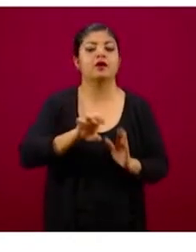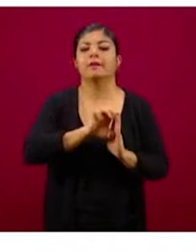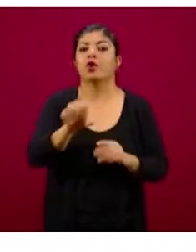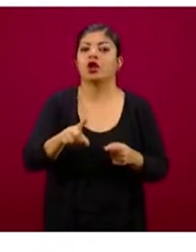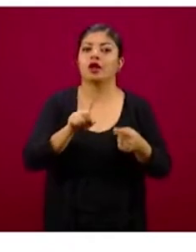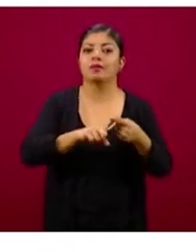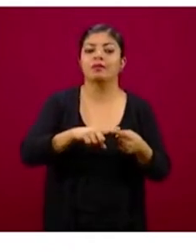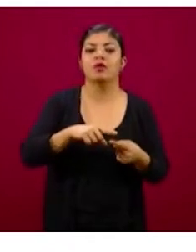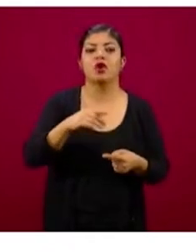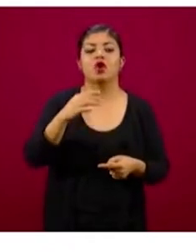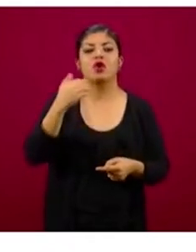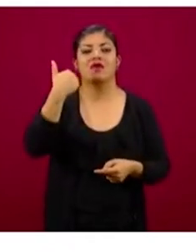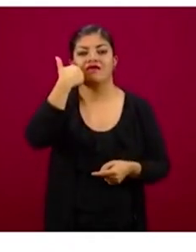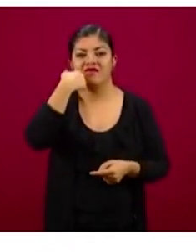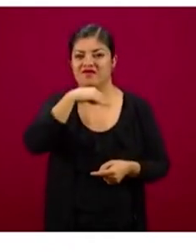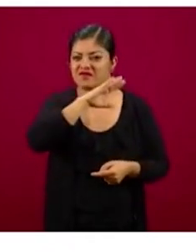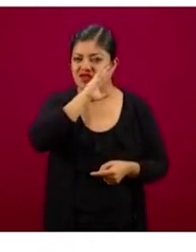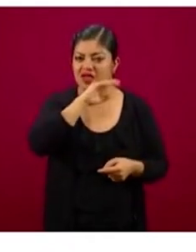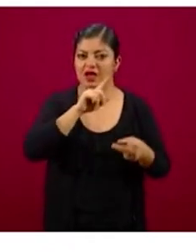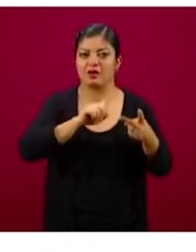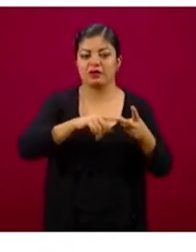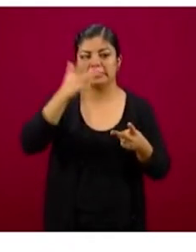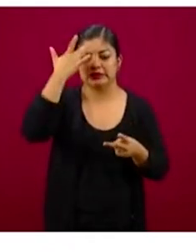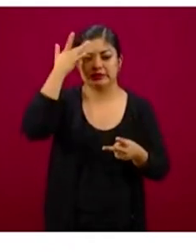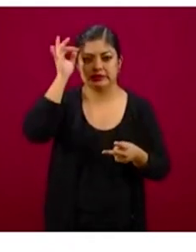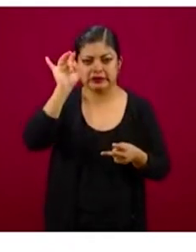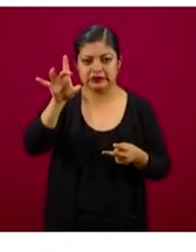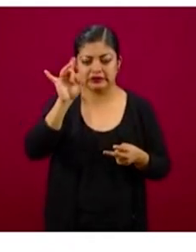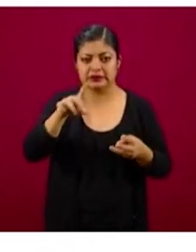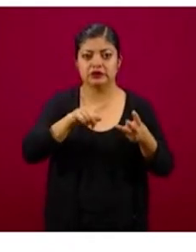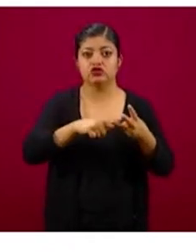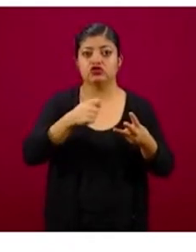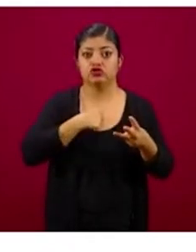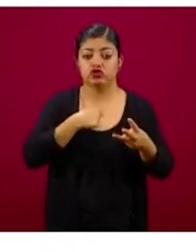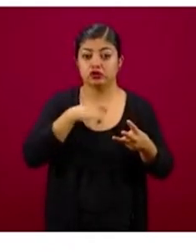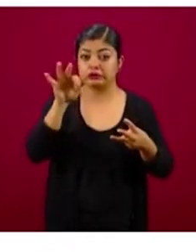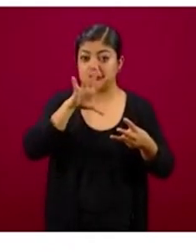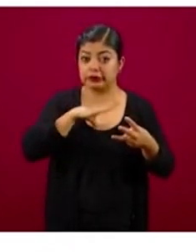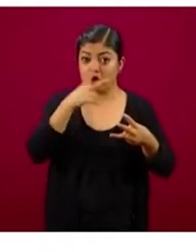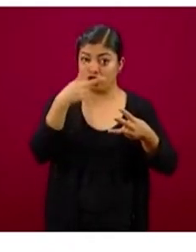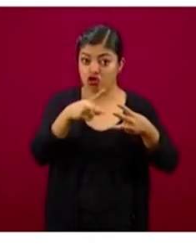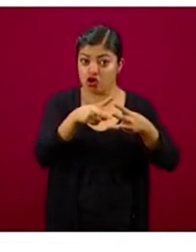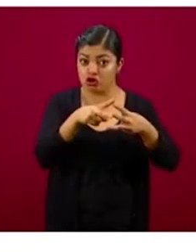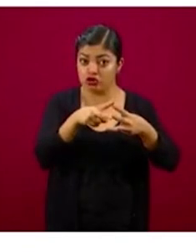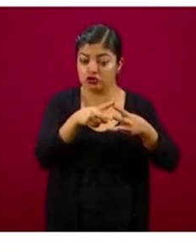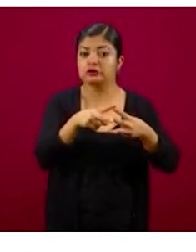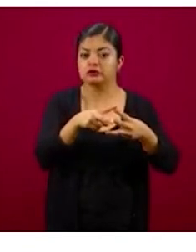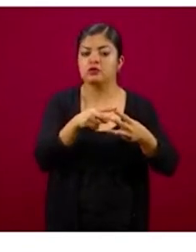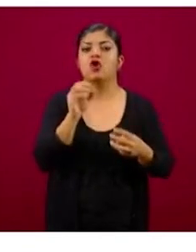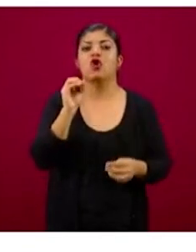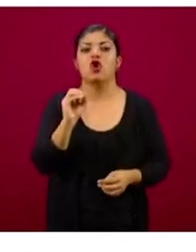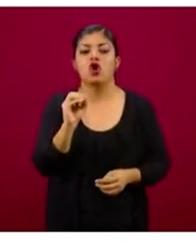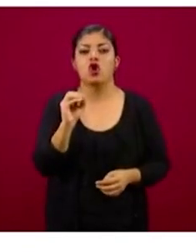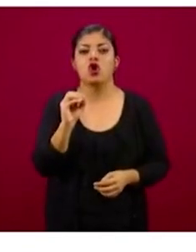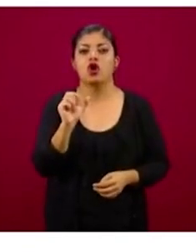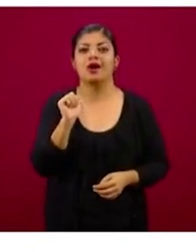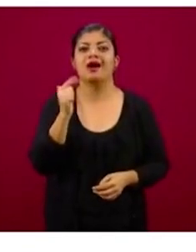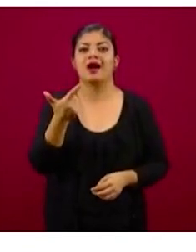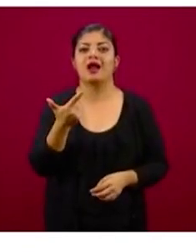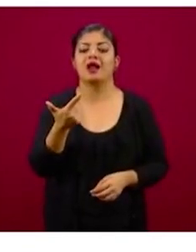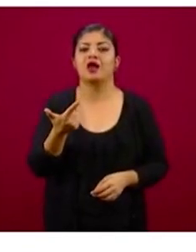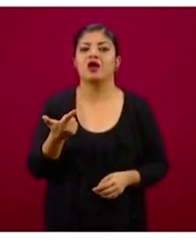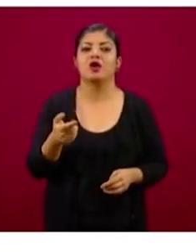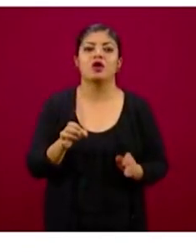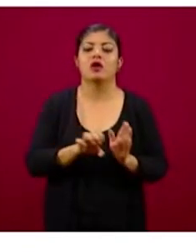como son la cefalea y como son la tos. Pero basta con que tenga dos de estos y síntomas, accesorios de lo que